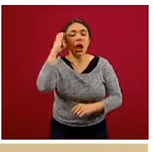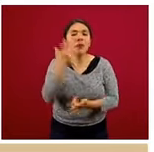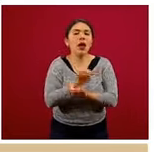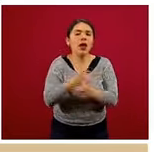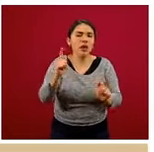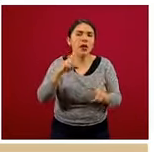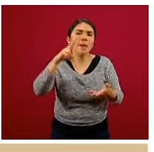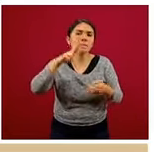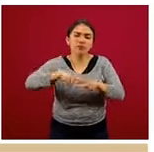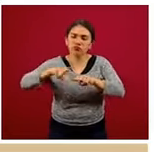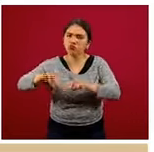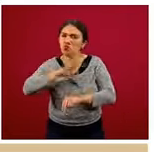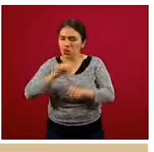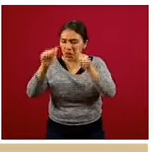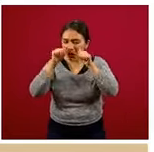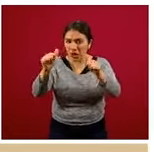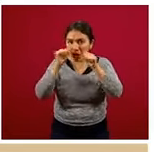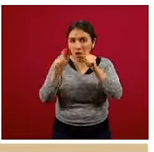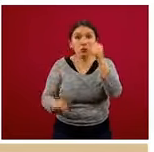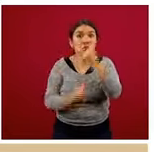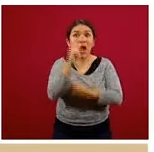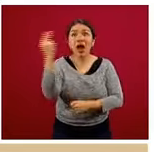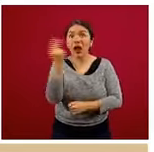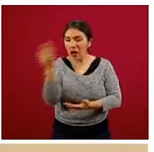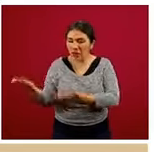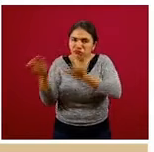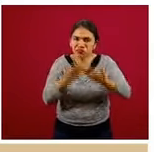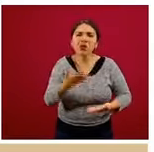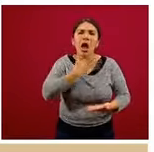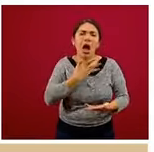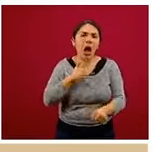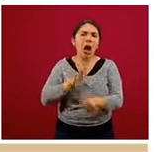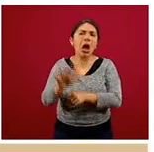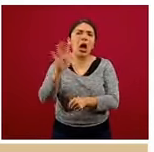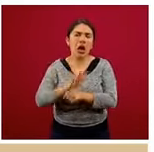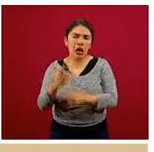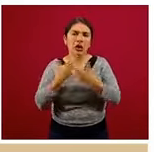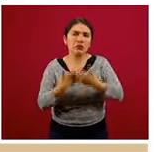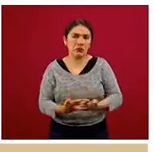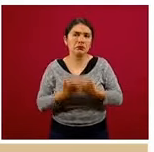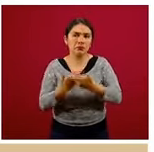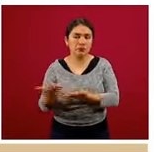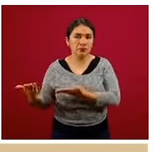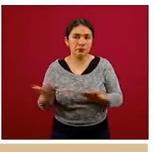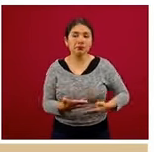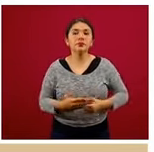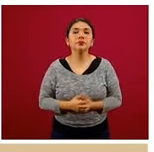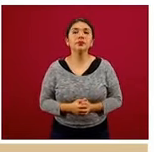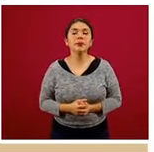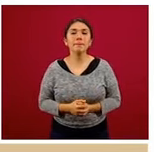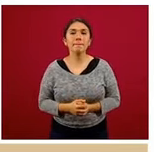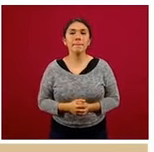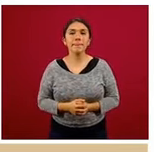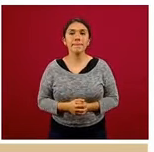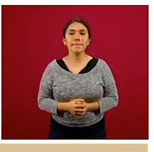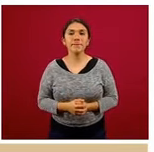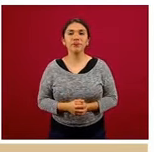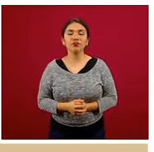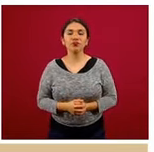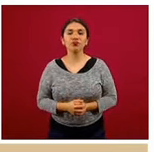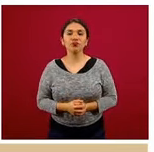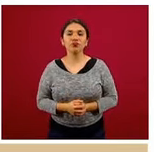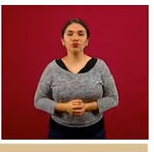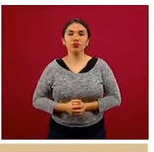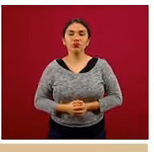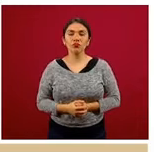lógicamente listas para poder en su caso y en su momento recibir a los pacientes que así requerirán de este